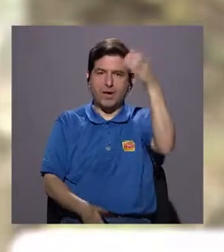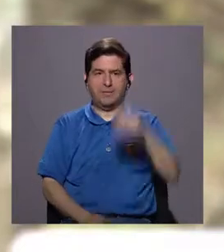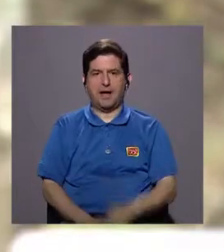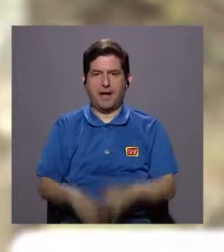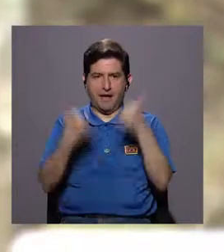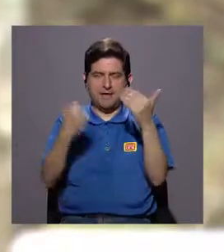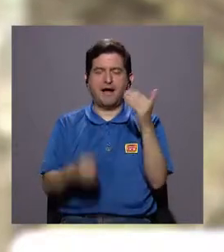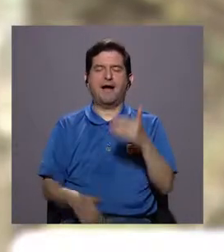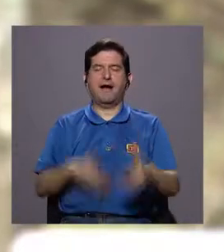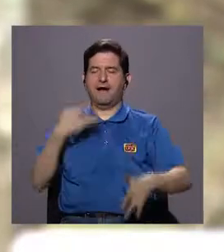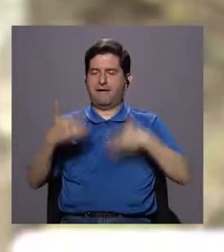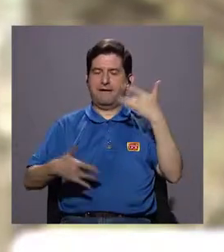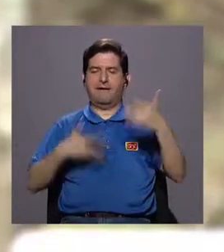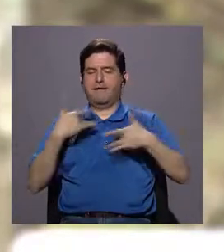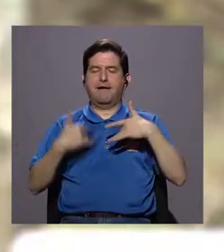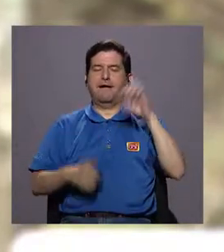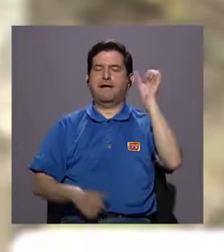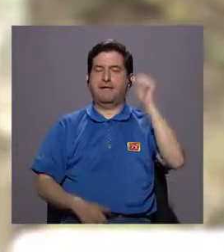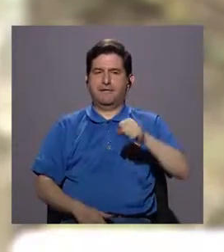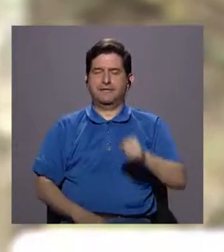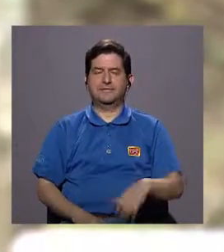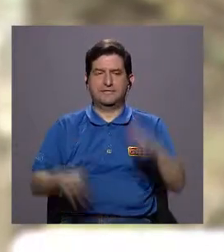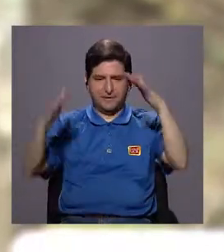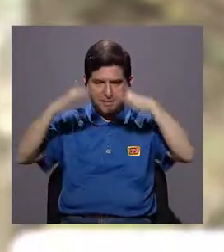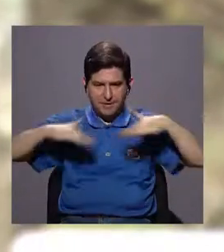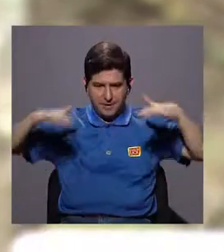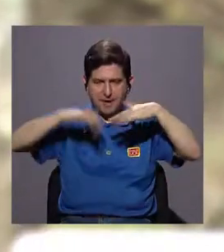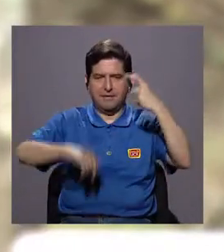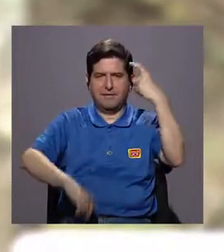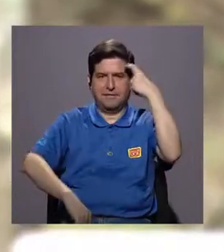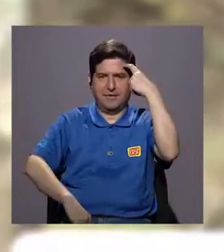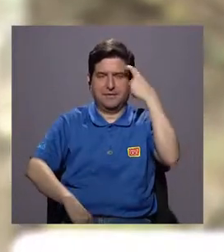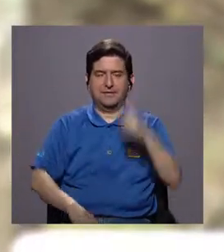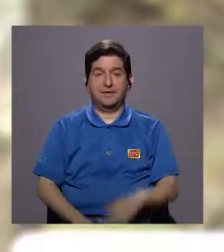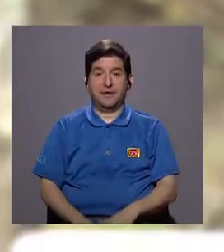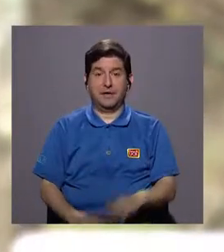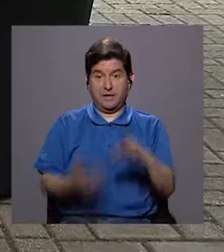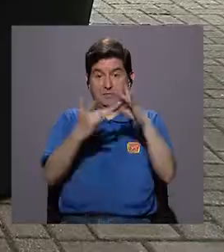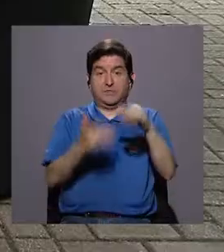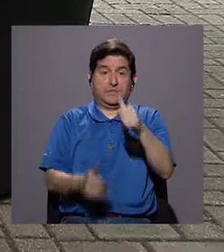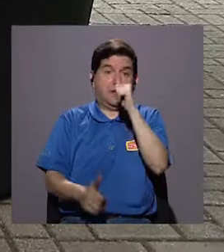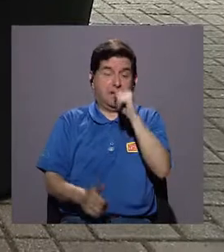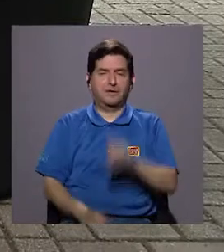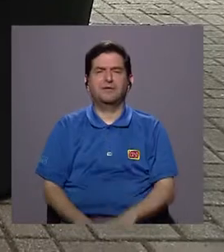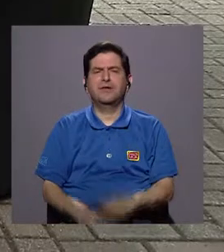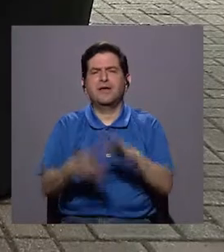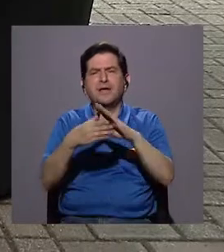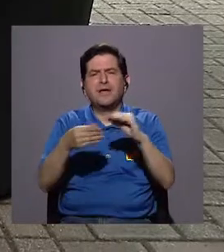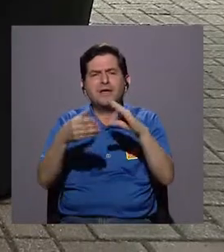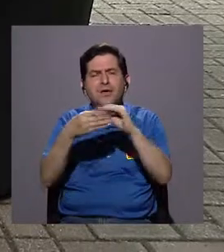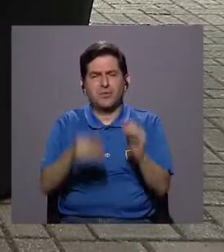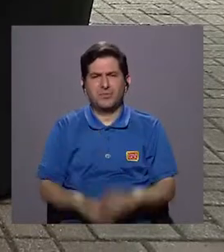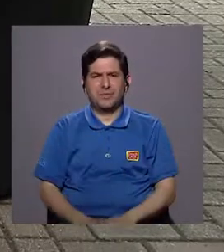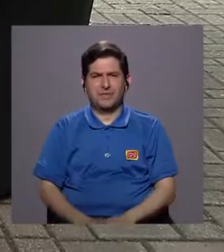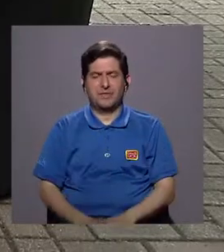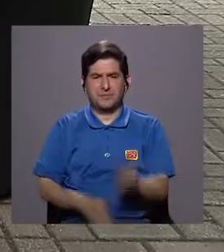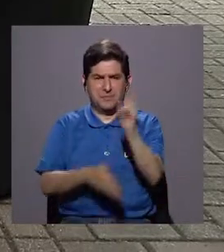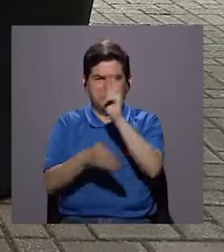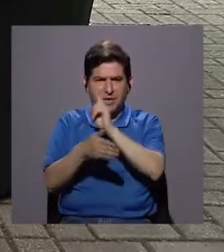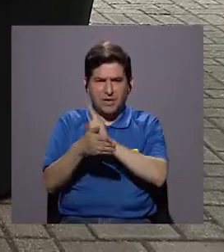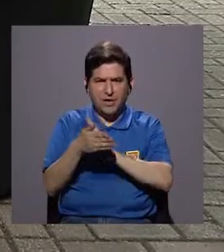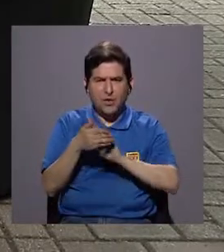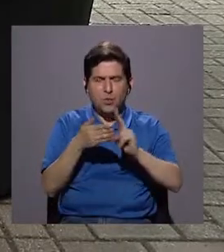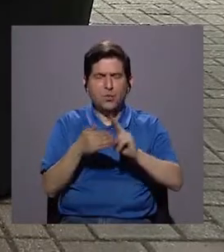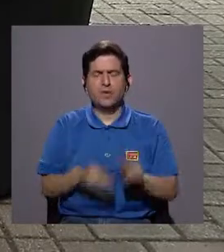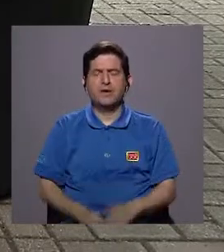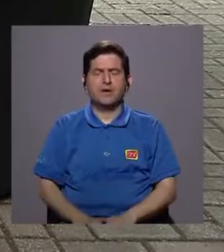cultura ya con sensibilización ambiental hacia este recurso. Y bueno, comentame un poco acerca de lo que hace la